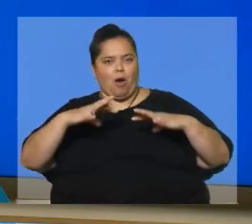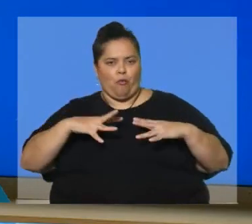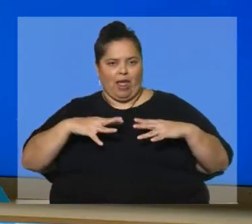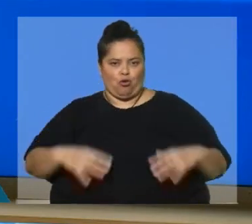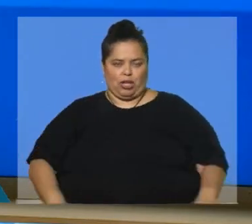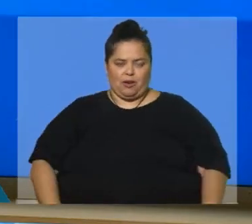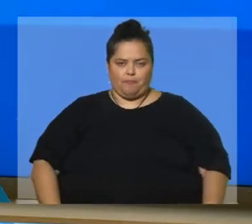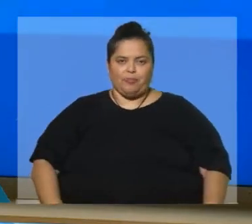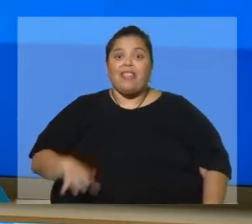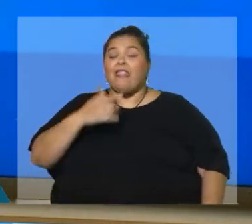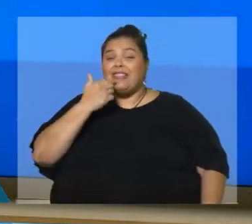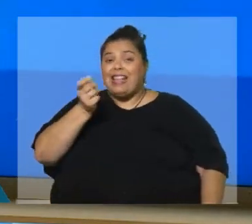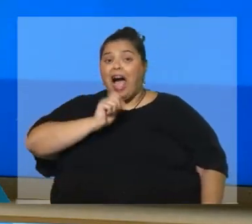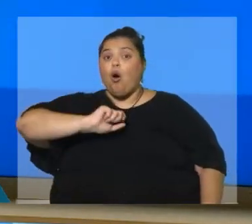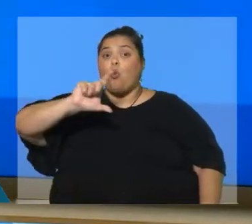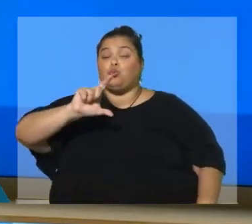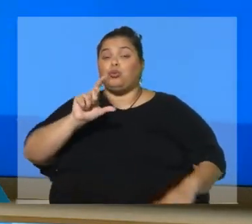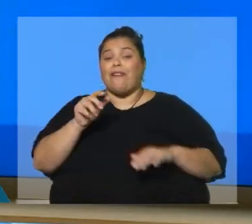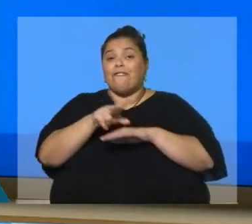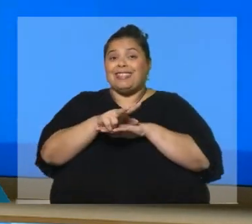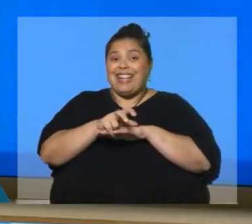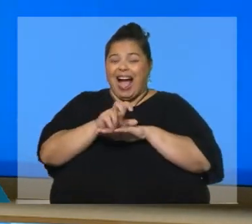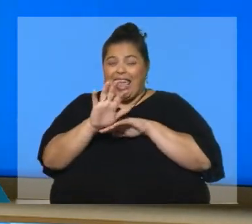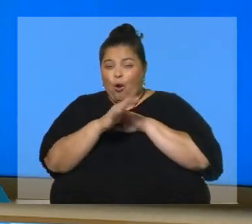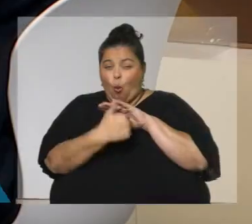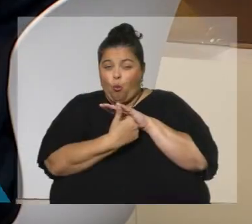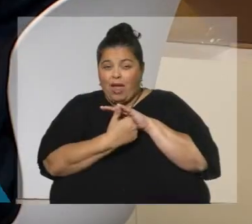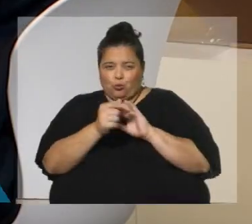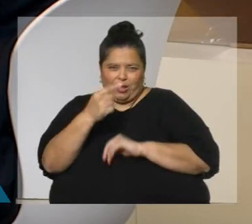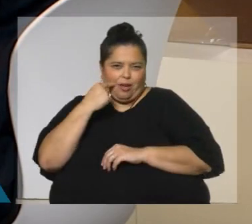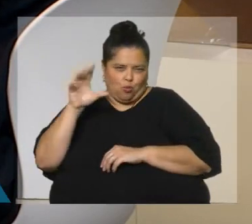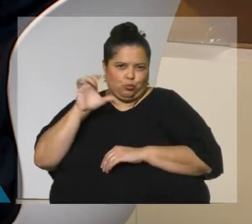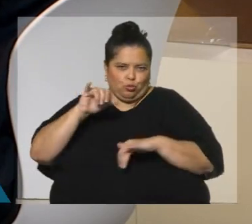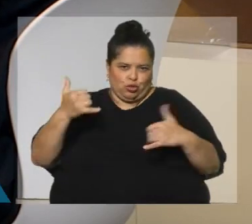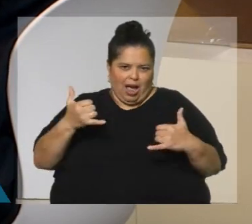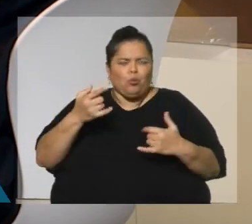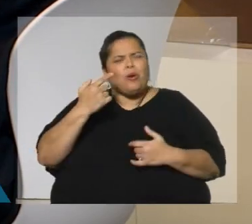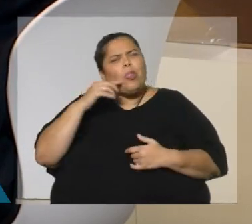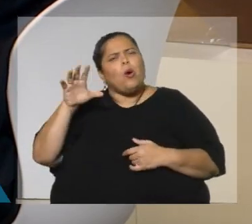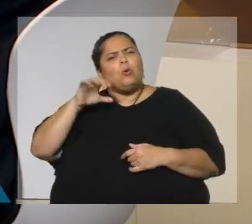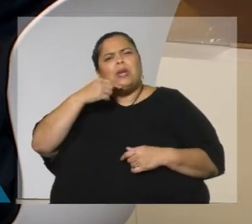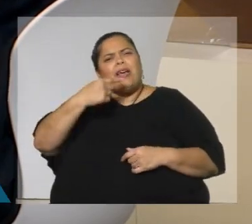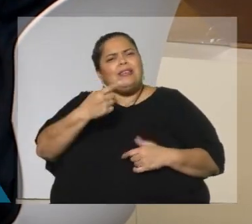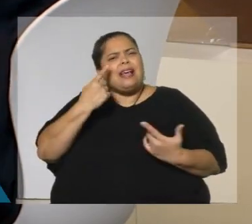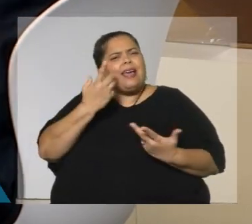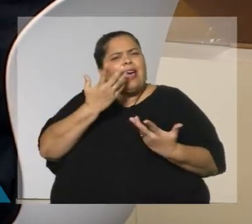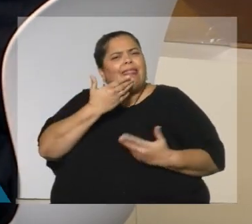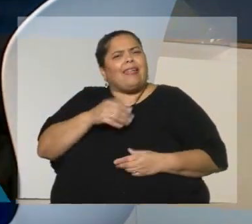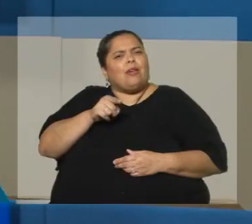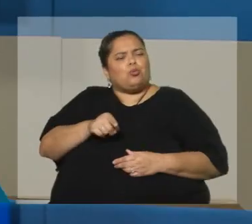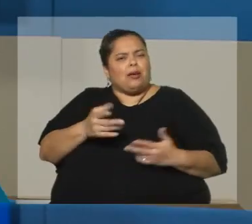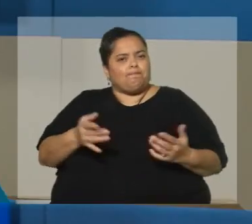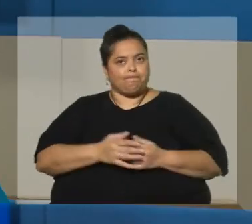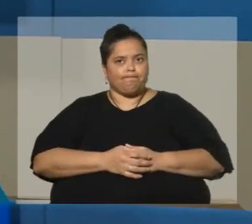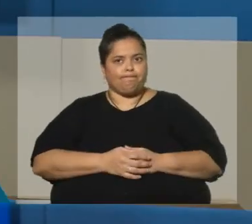Ajuste fiscal y ajuste fiscal encubierto. Supongo que yo lo habría escuchado el otro día. Y cuando lo escucha, ¿cómo lo va interpretando? Yo creo que